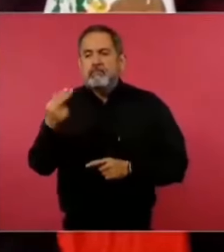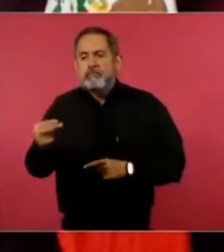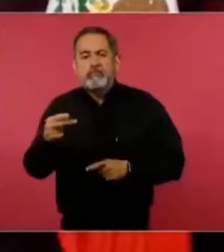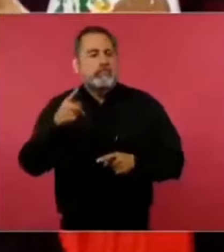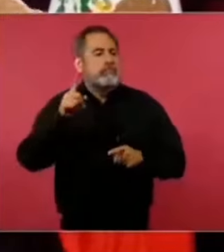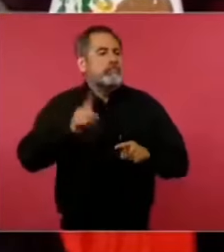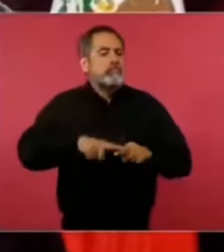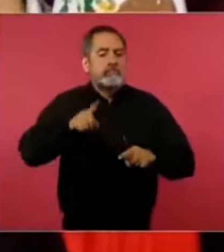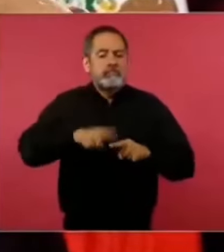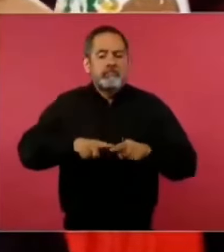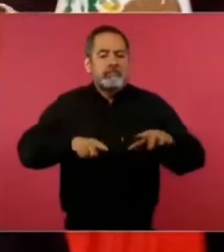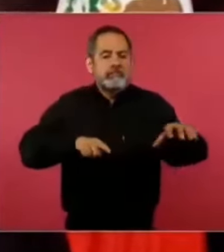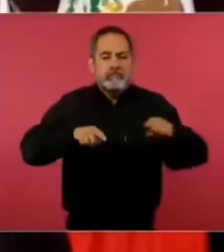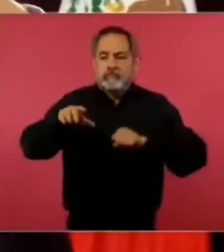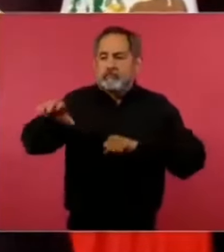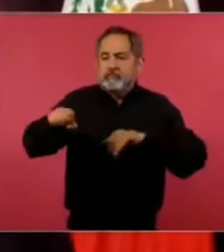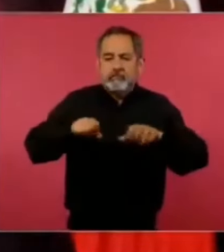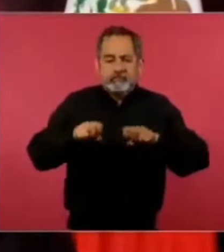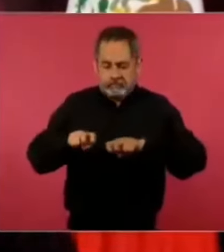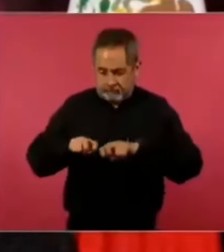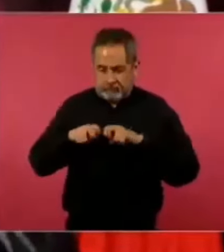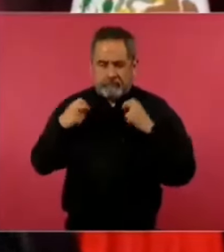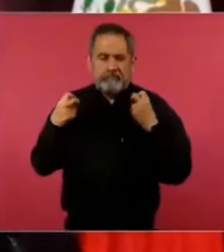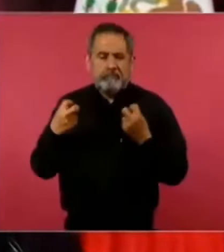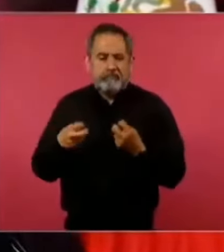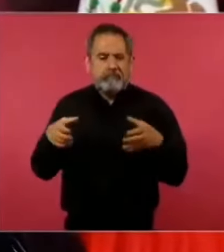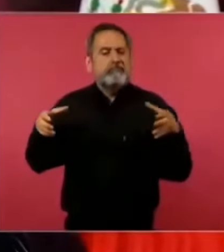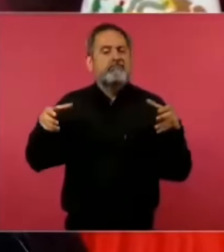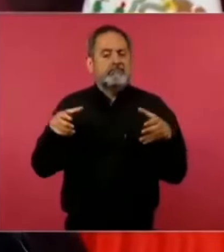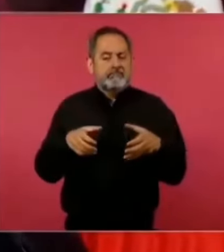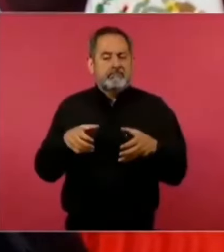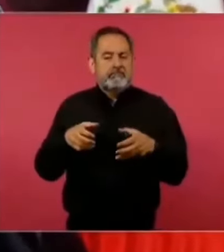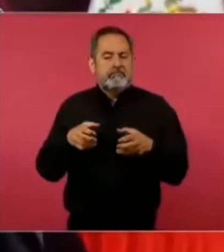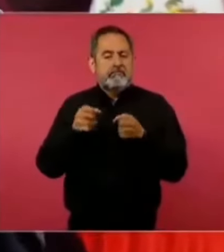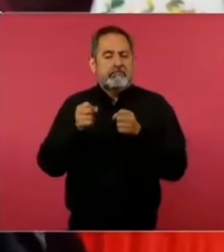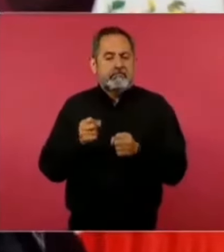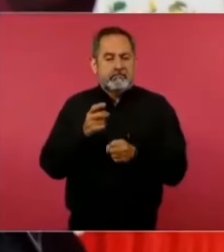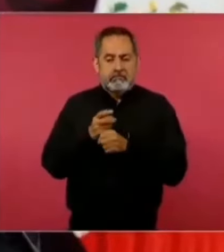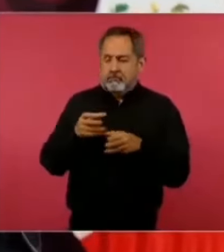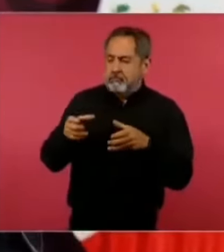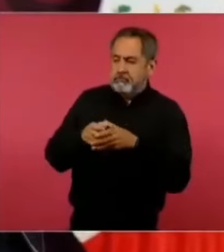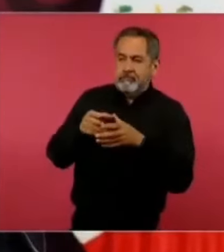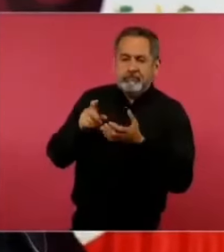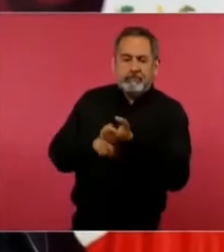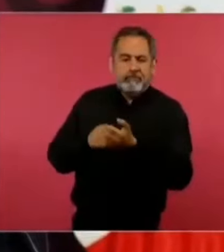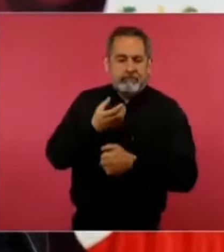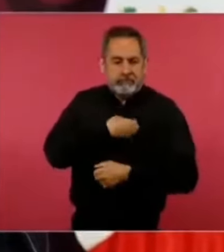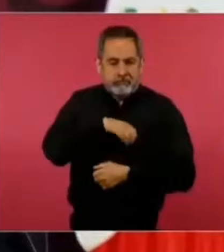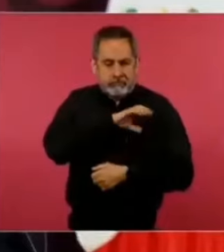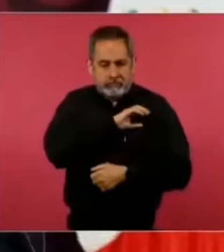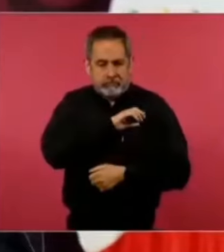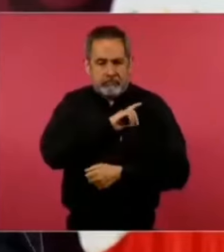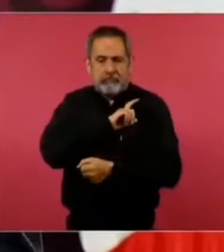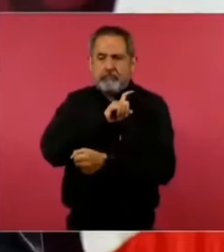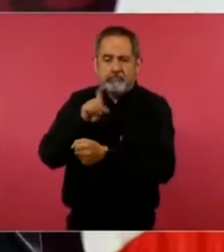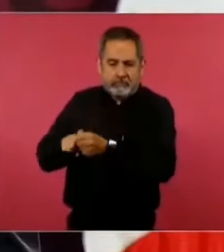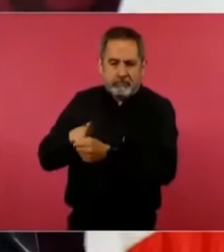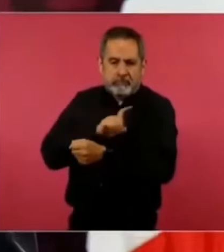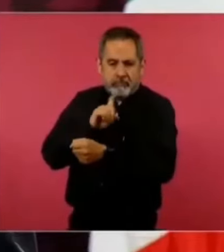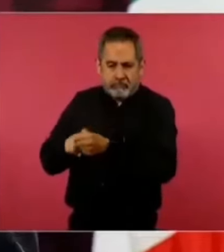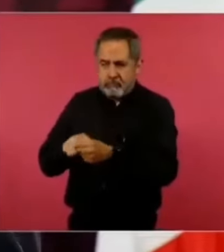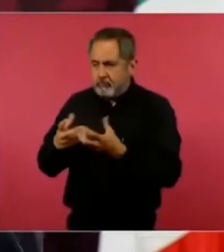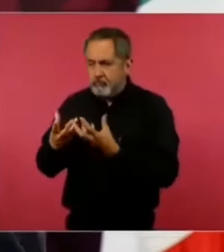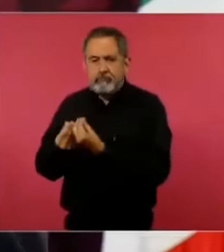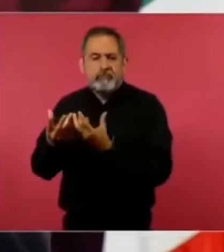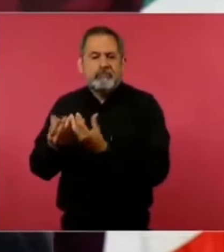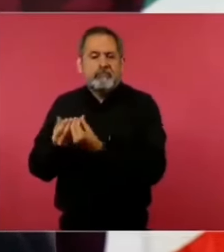ayudar mucho porque ya se empiezan a involucrar, a incorporar, a enterarse